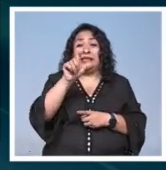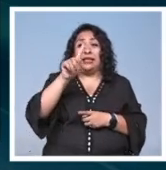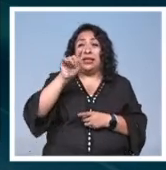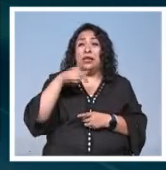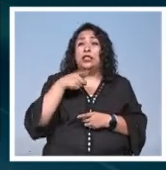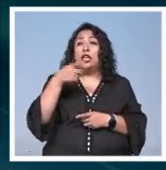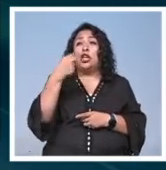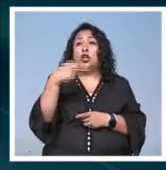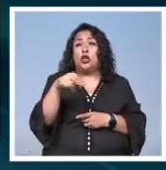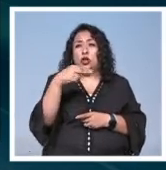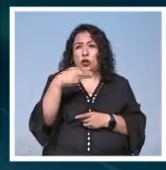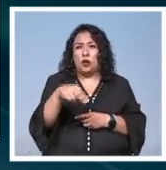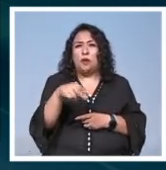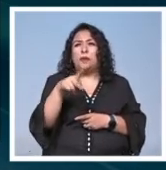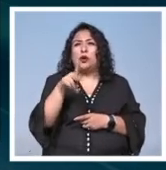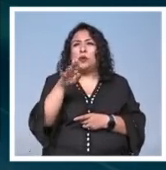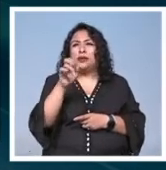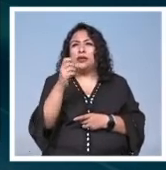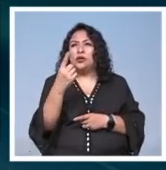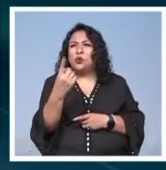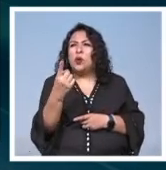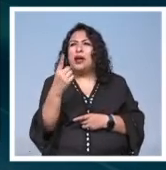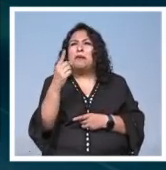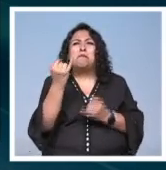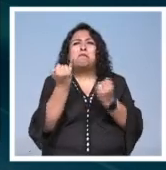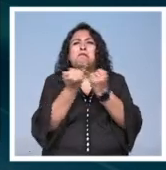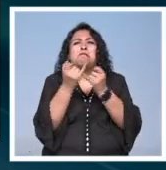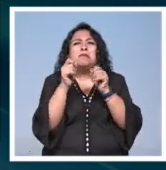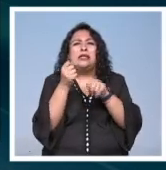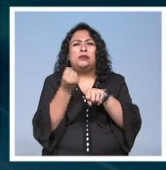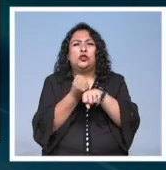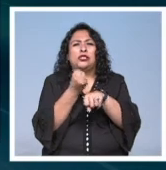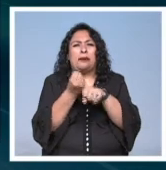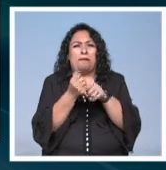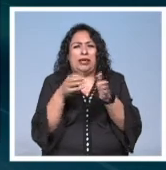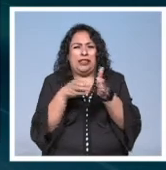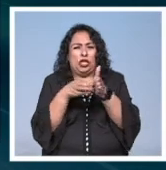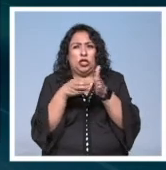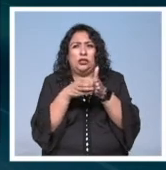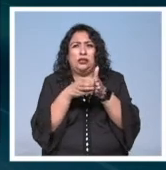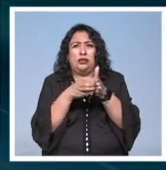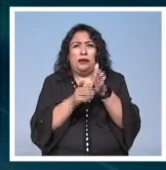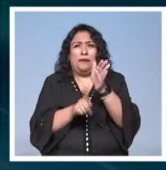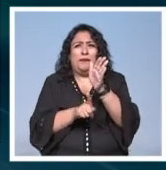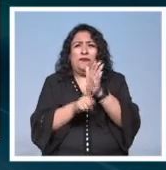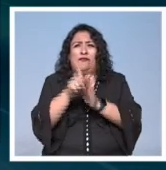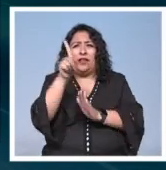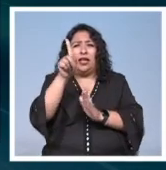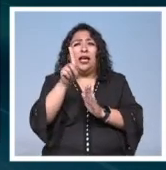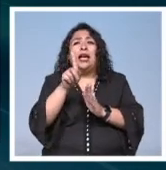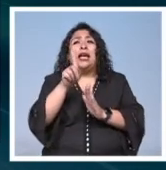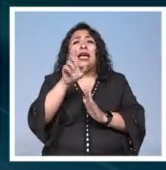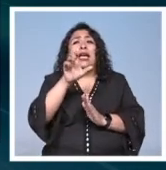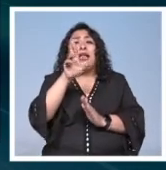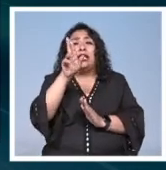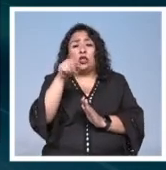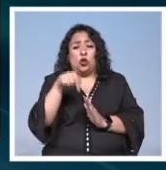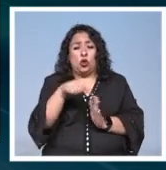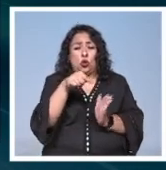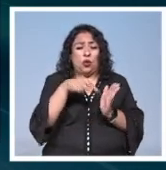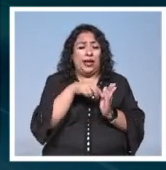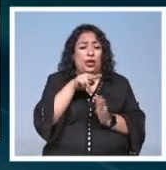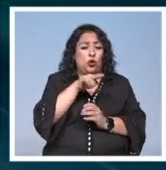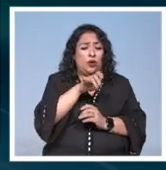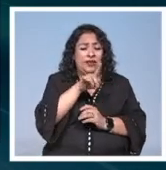por nombre Cubasats 1 y es del tamaño de una caja de zapatos fue lanzado a la órbita por el cohete Electron que despegó desde Nueva